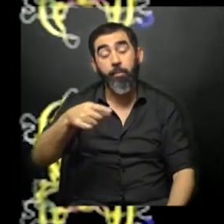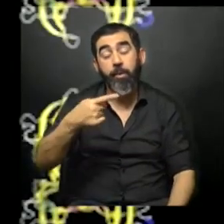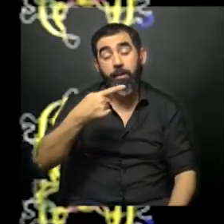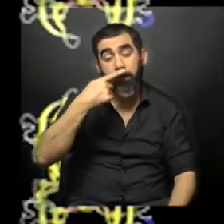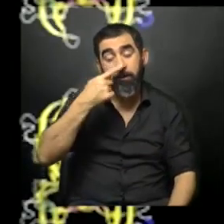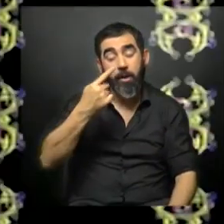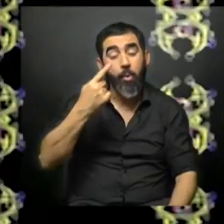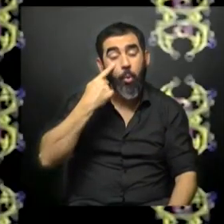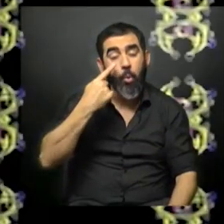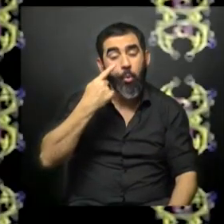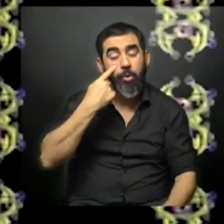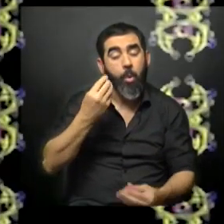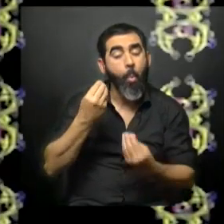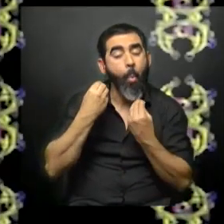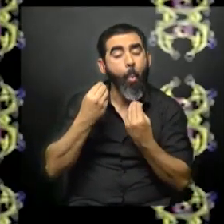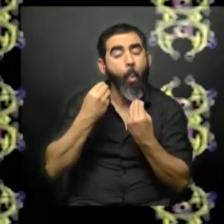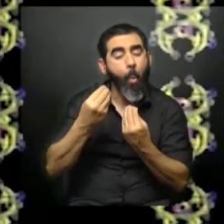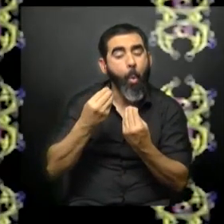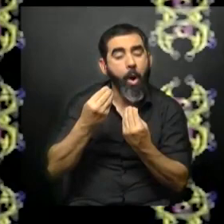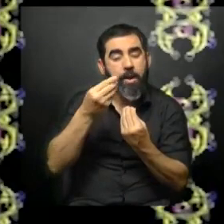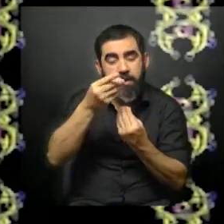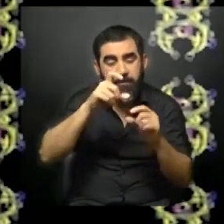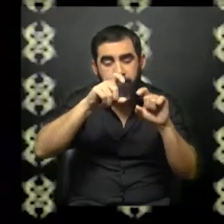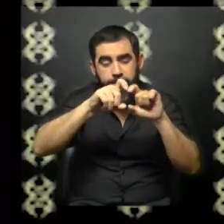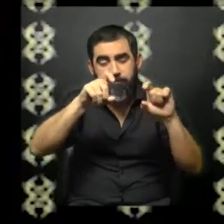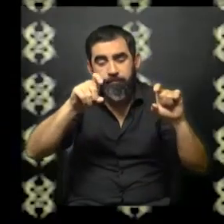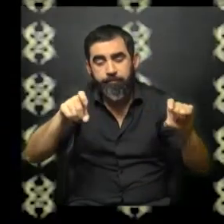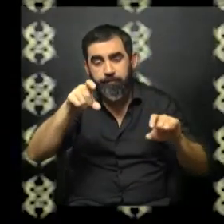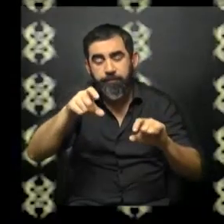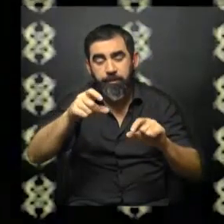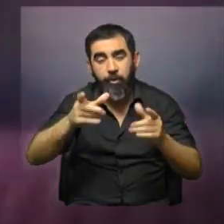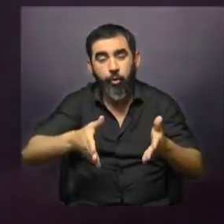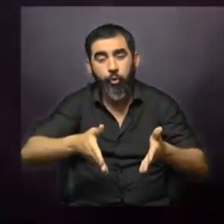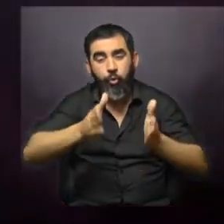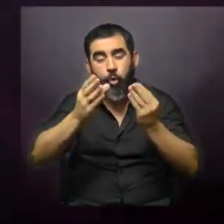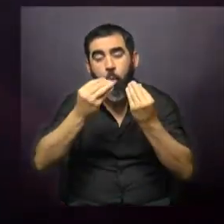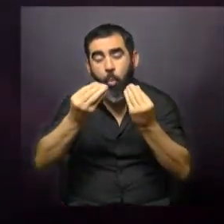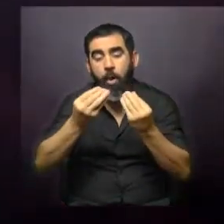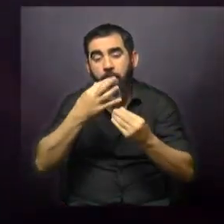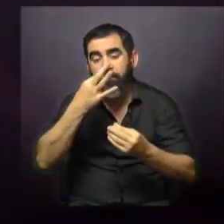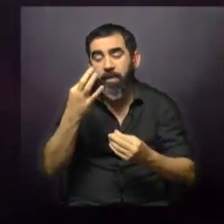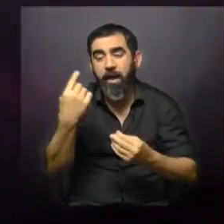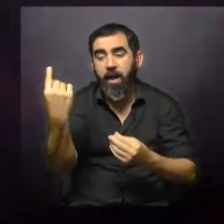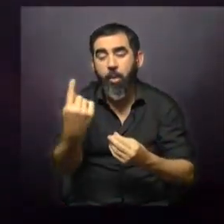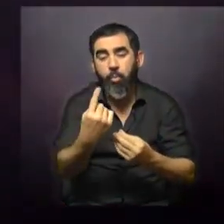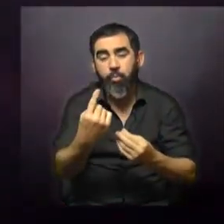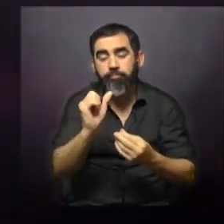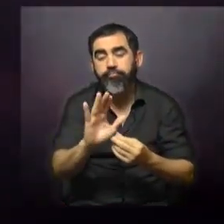es en conocer cuáles son esos ladrillitos que componen esa torre, cuál es la identidad de las proteínas.